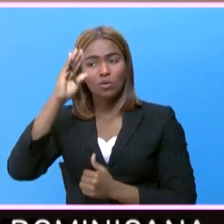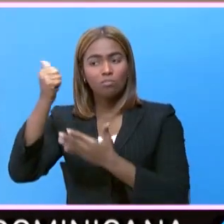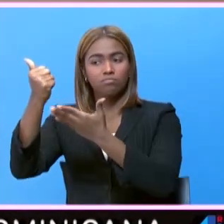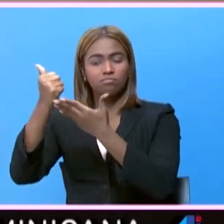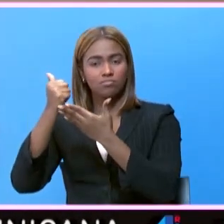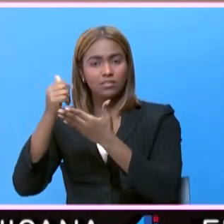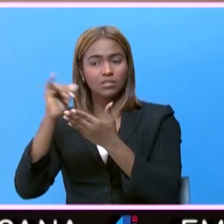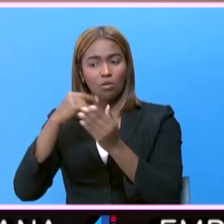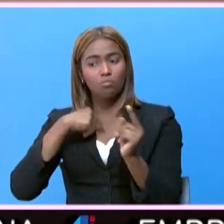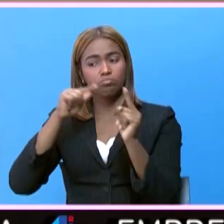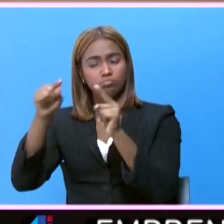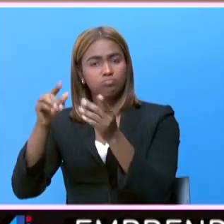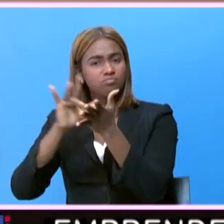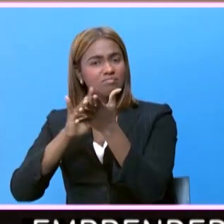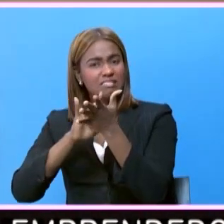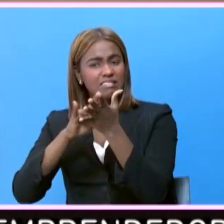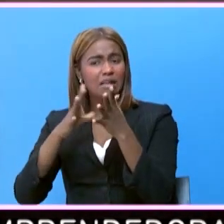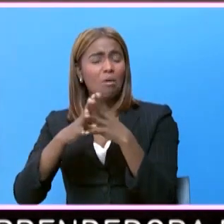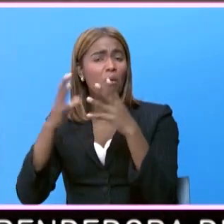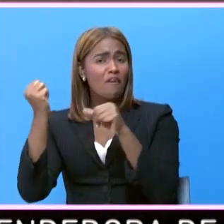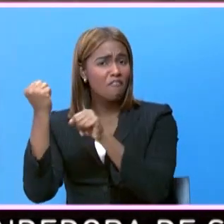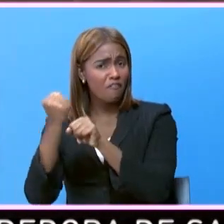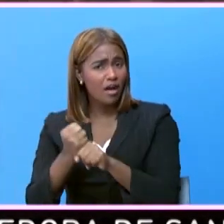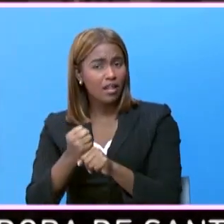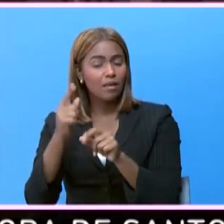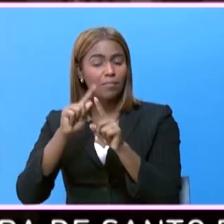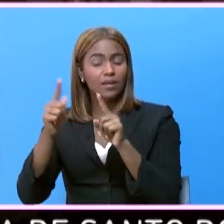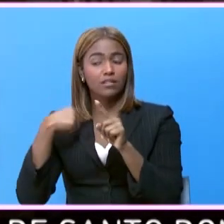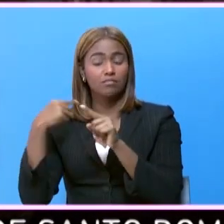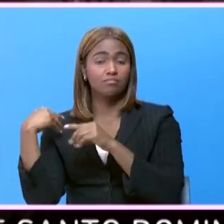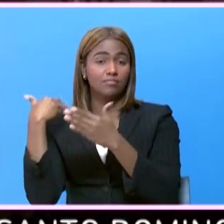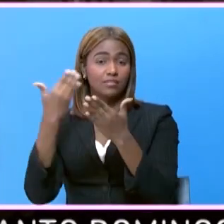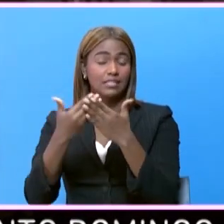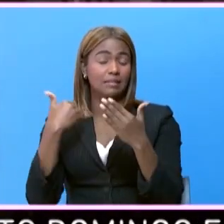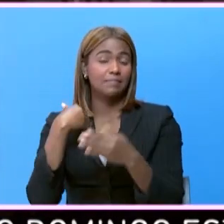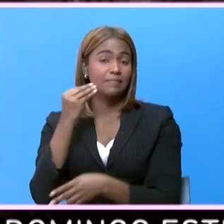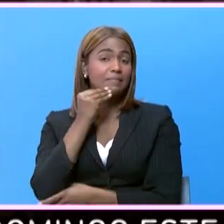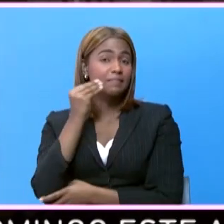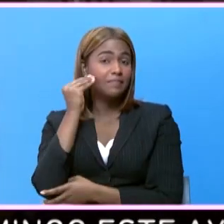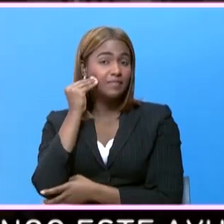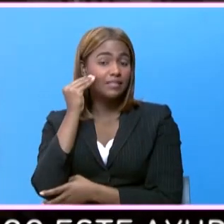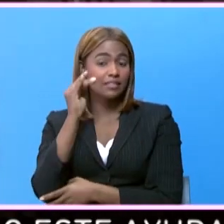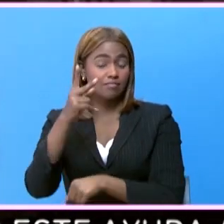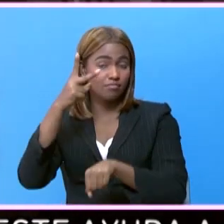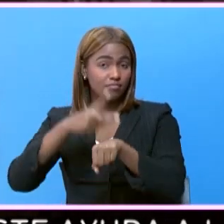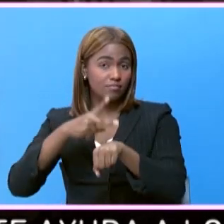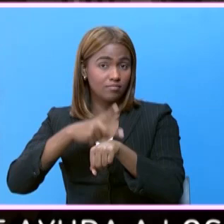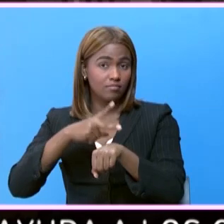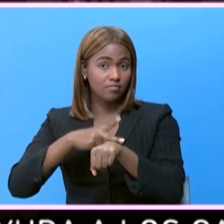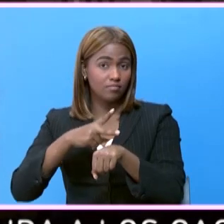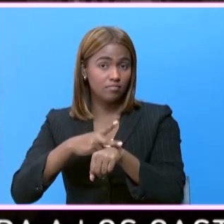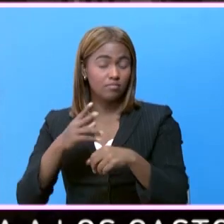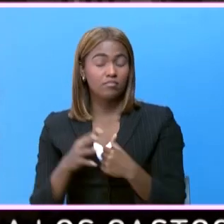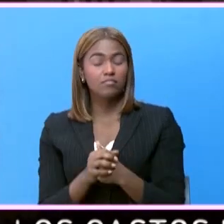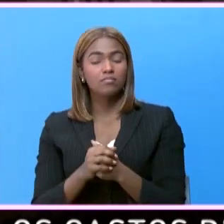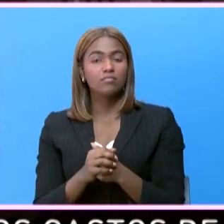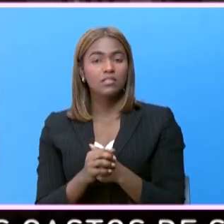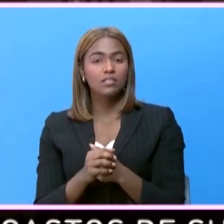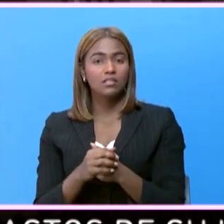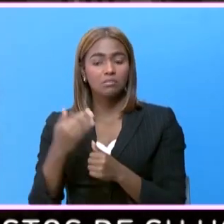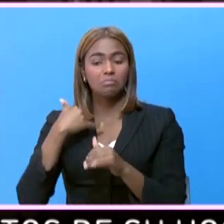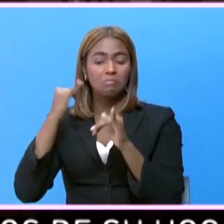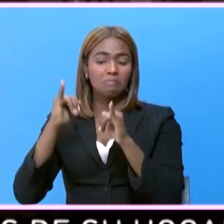quimioterapia, que son bien fuertes, pero llegaba a mi casa. Esa tarde la